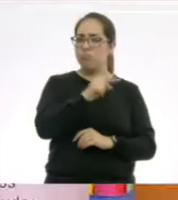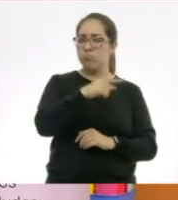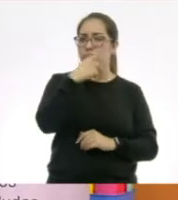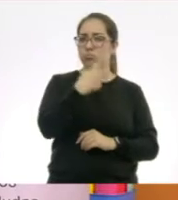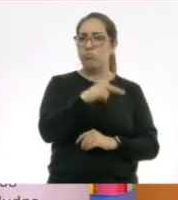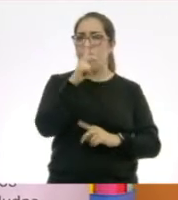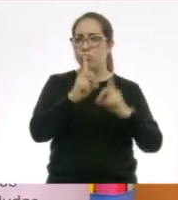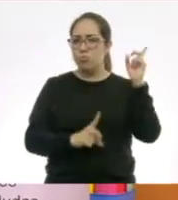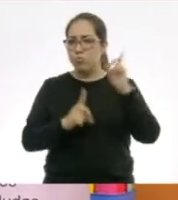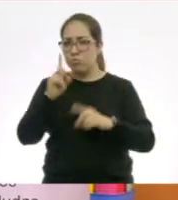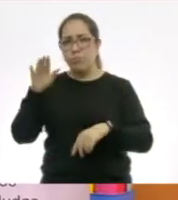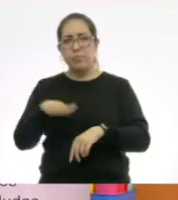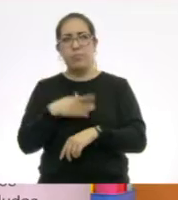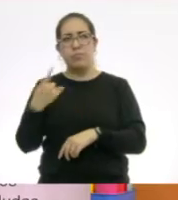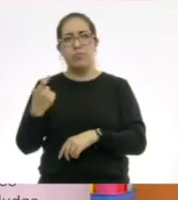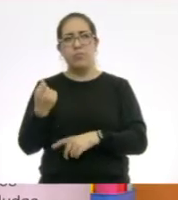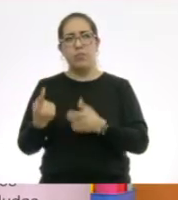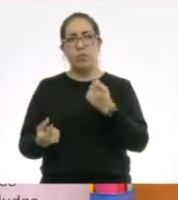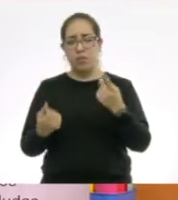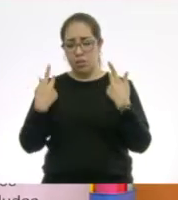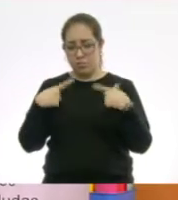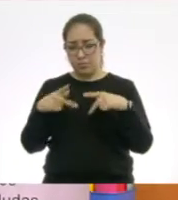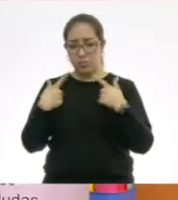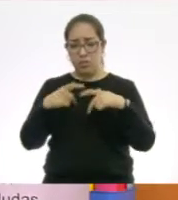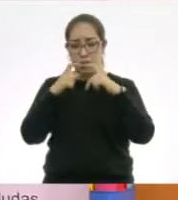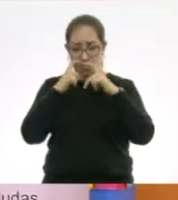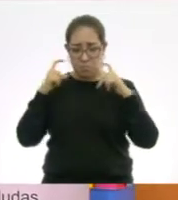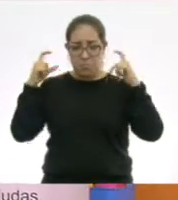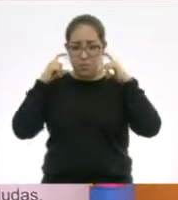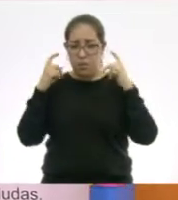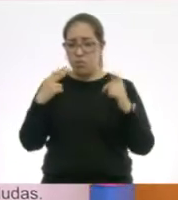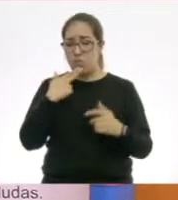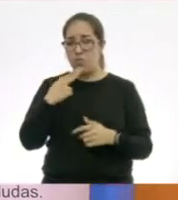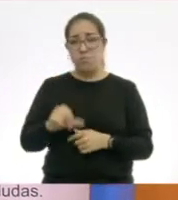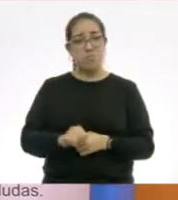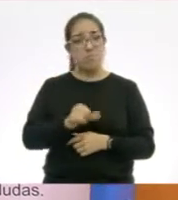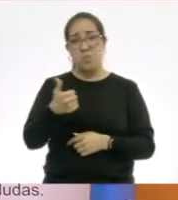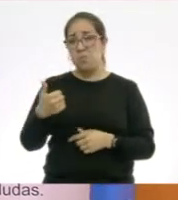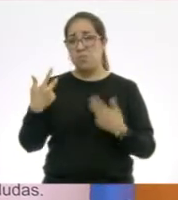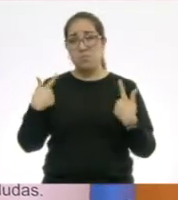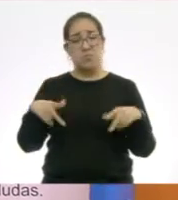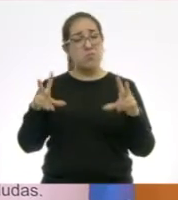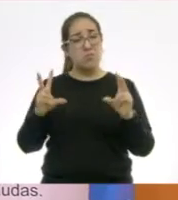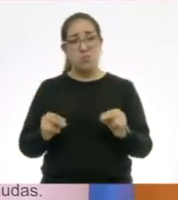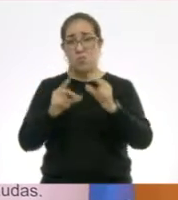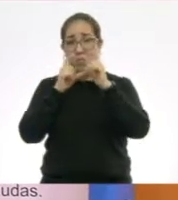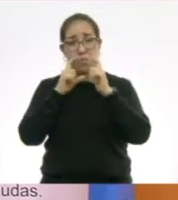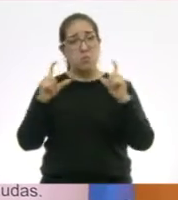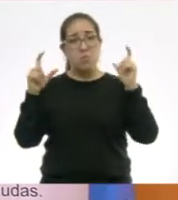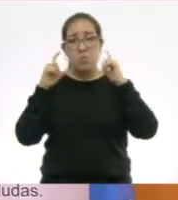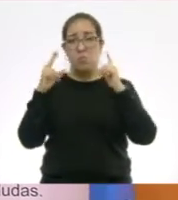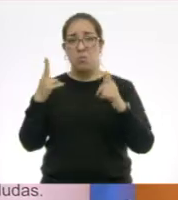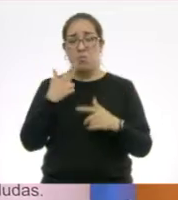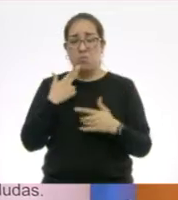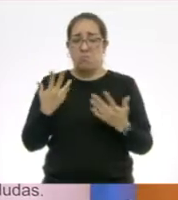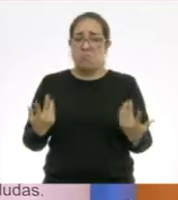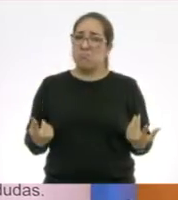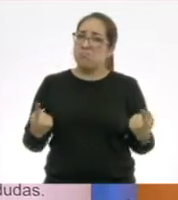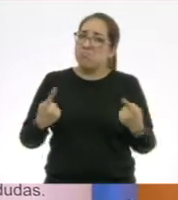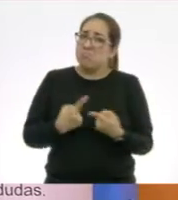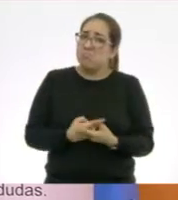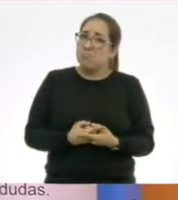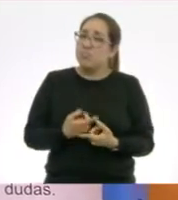¿Por qué unas personas usan cubrebocas y otras no? Esa información